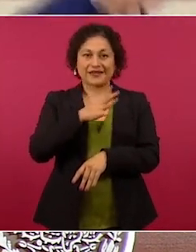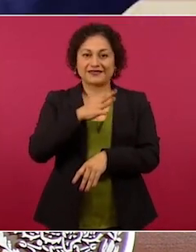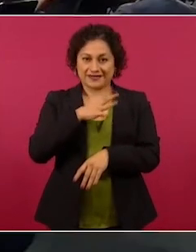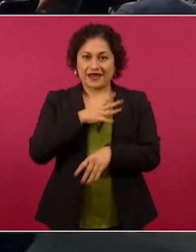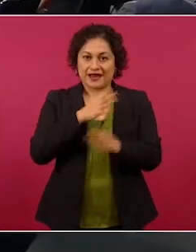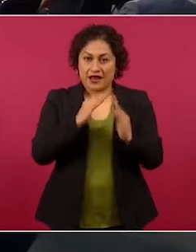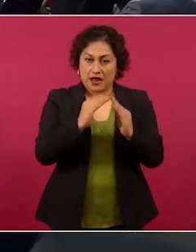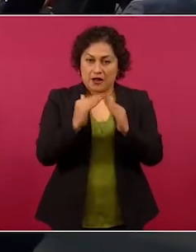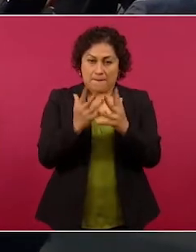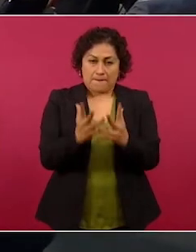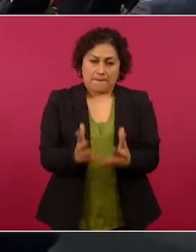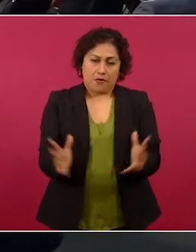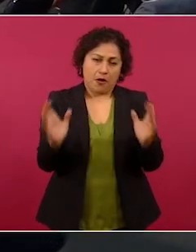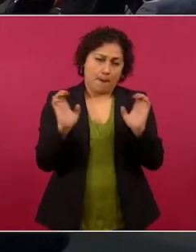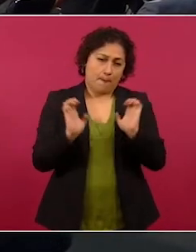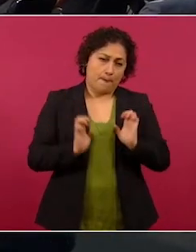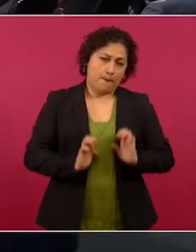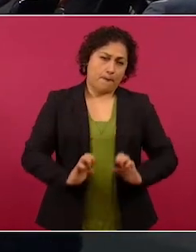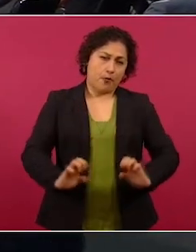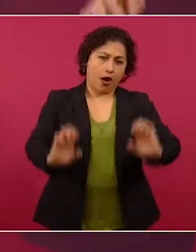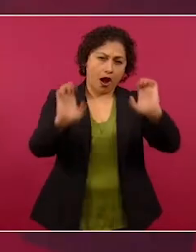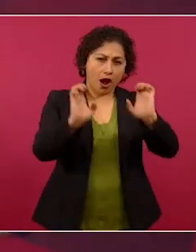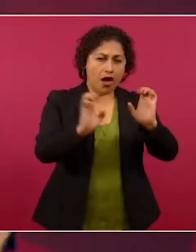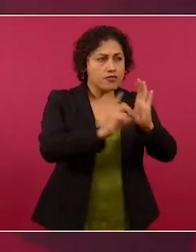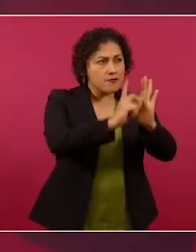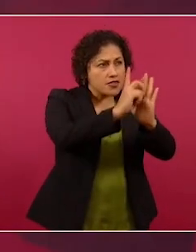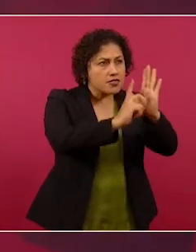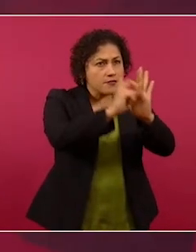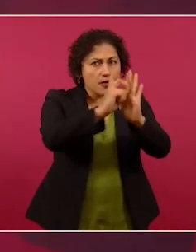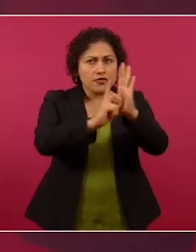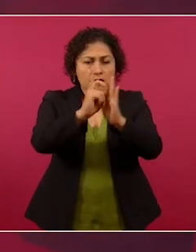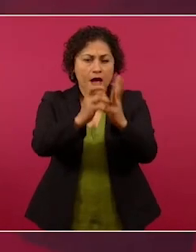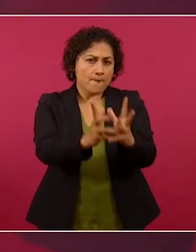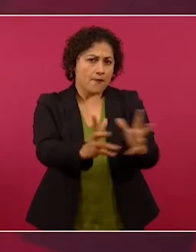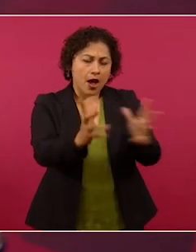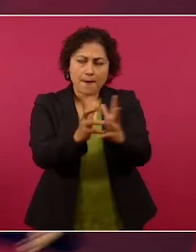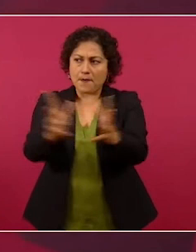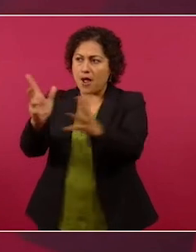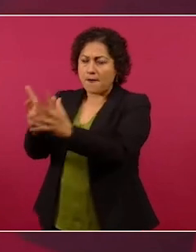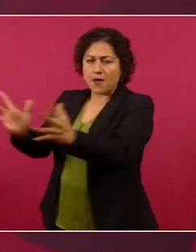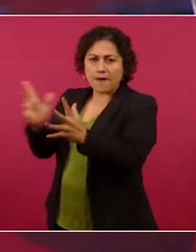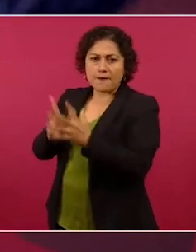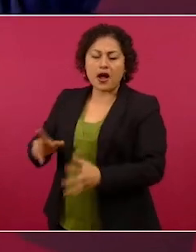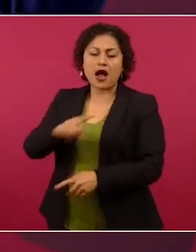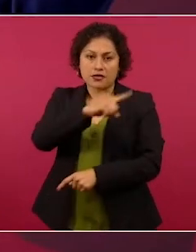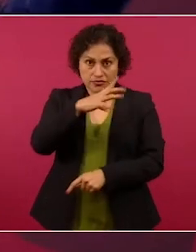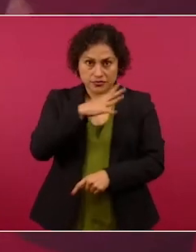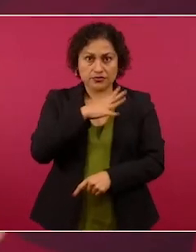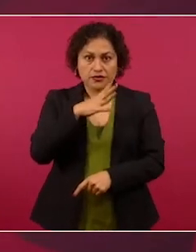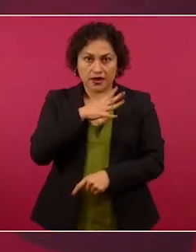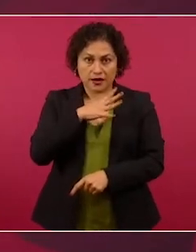conjuntos, departamentos, en una torre